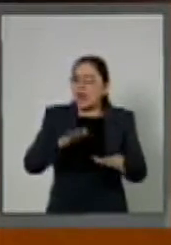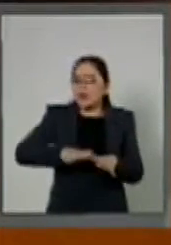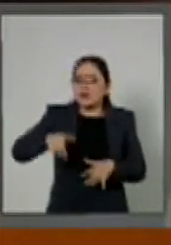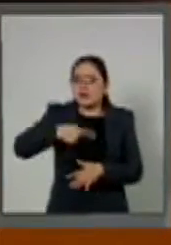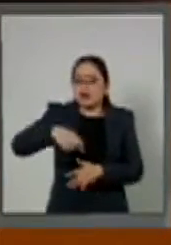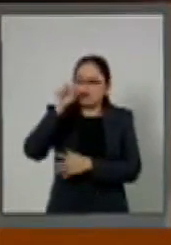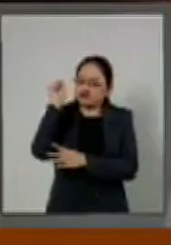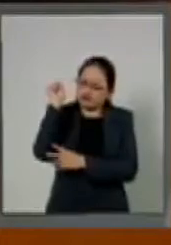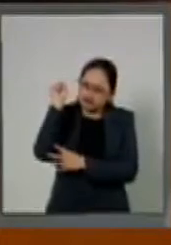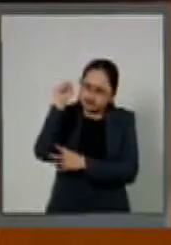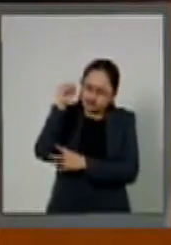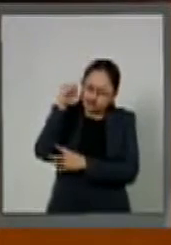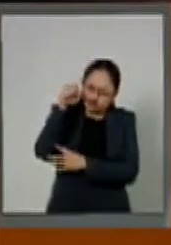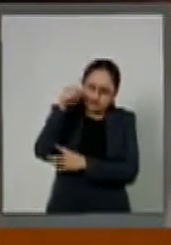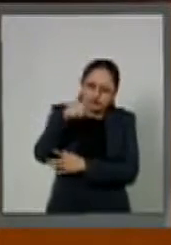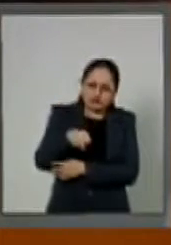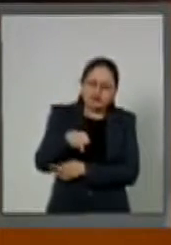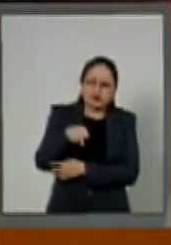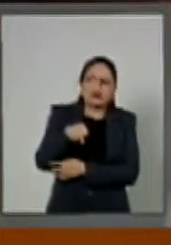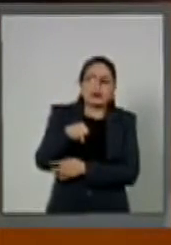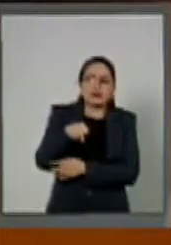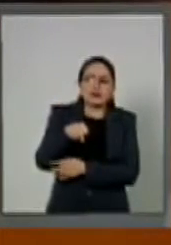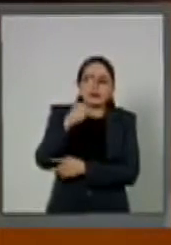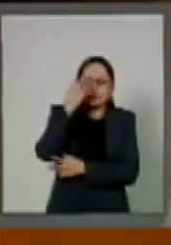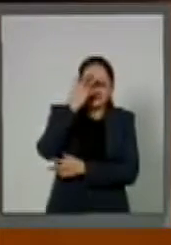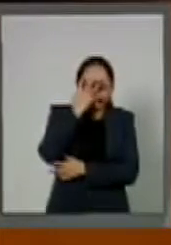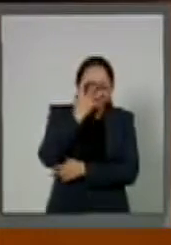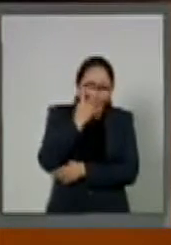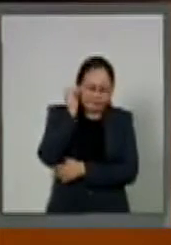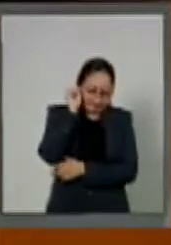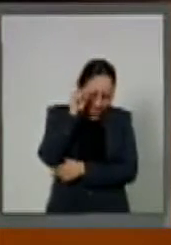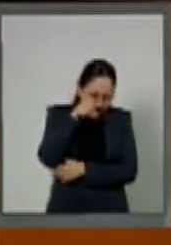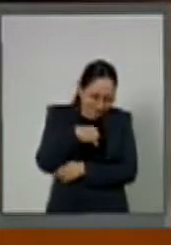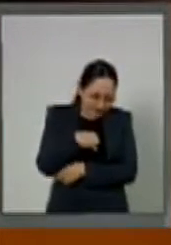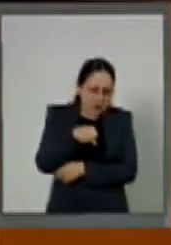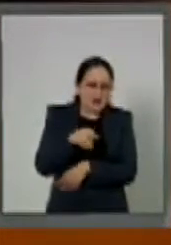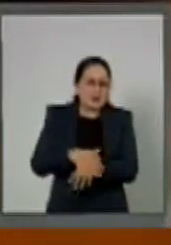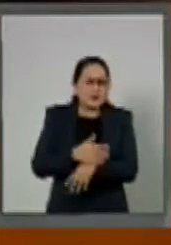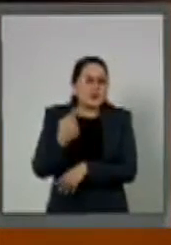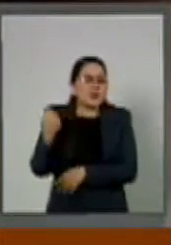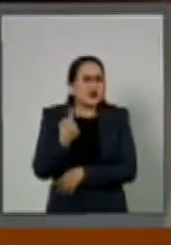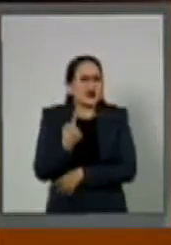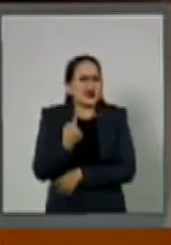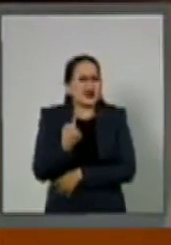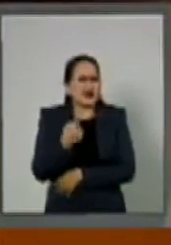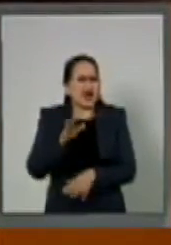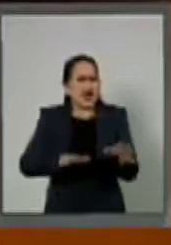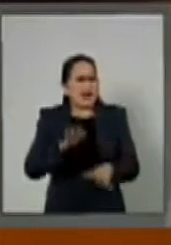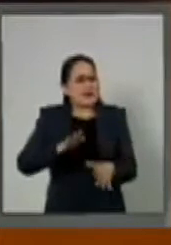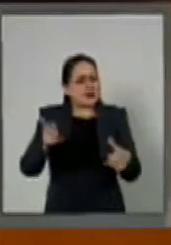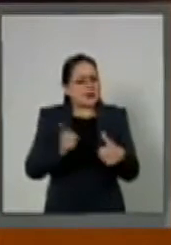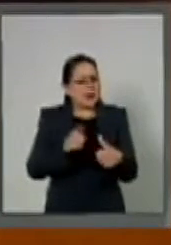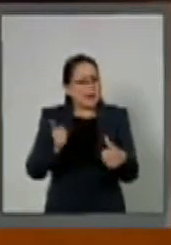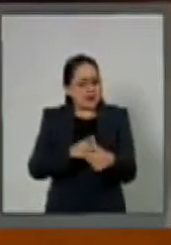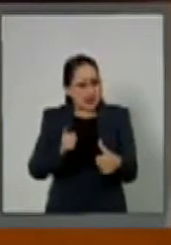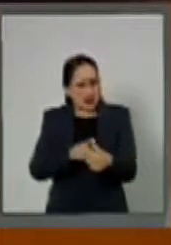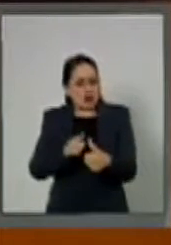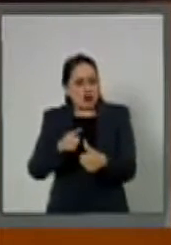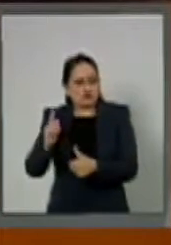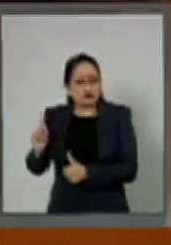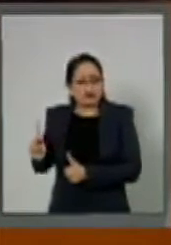la cabeza, se bajaba el rostro, porque en muchas, la primera pregunta cuando